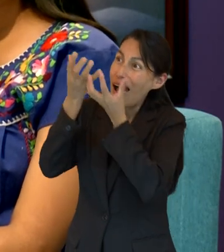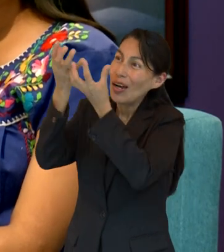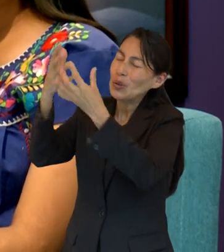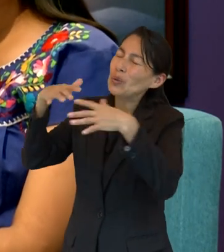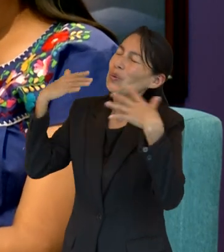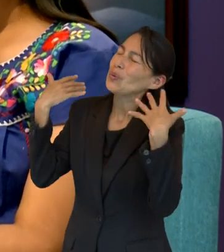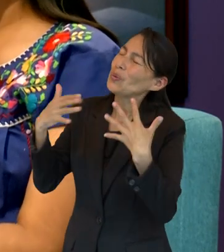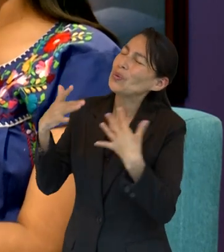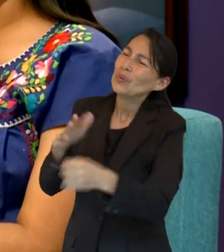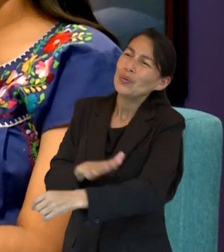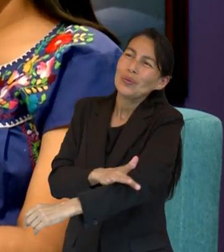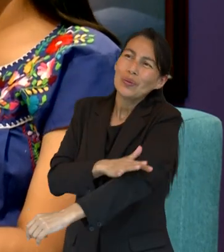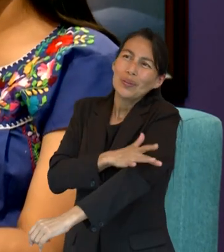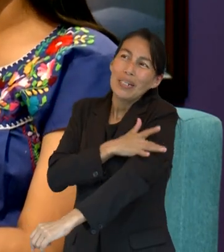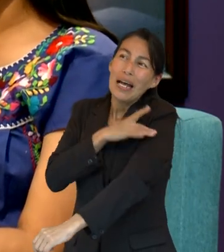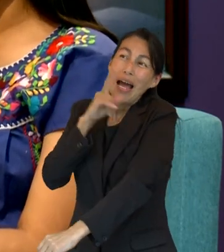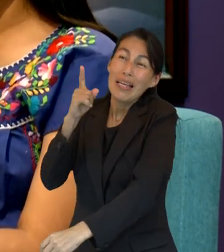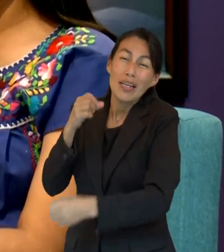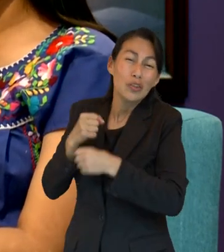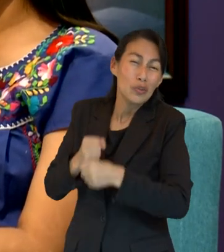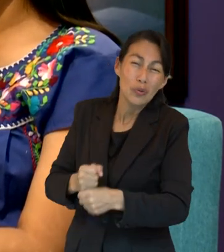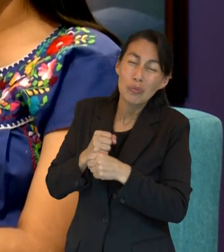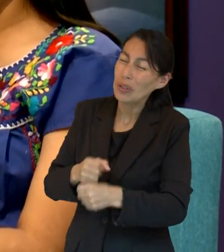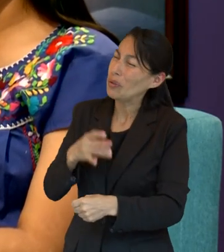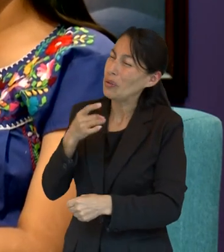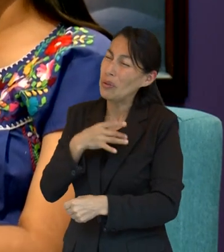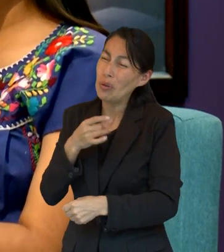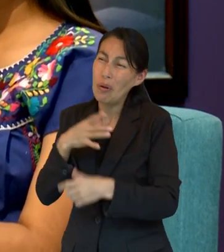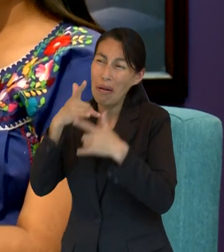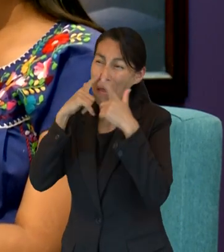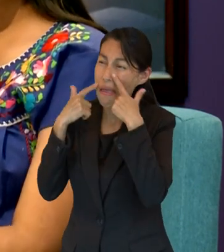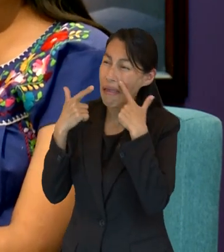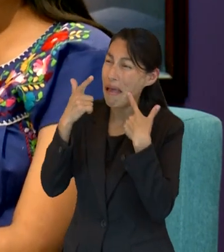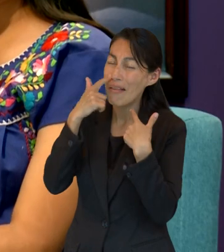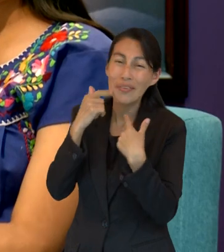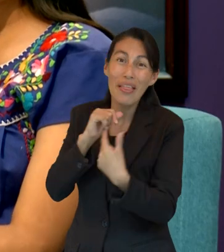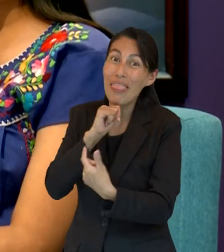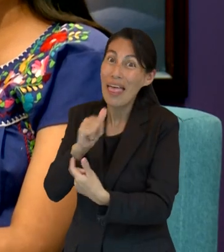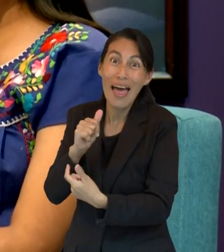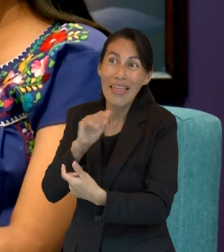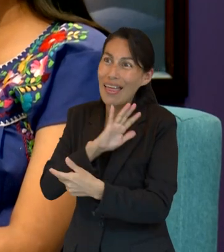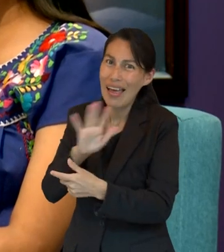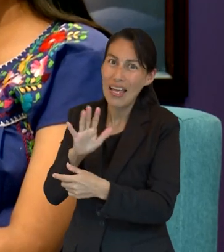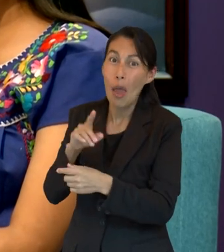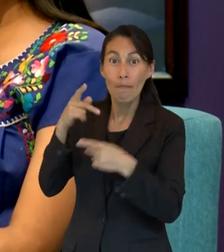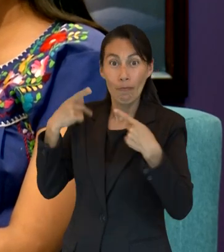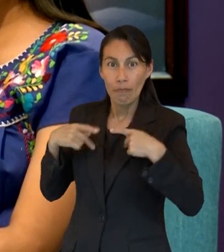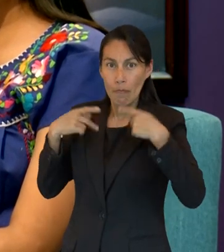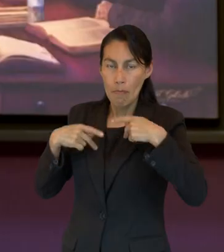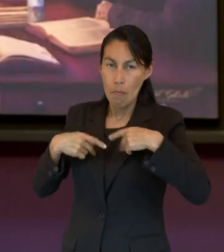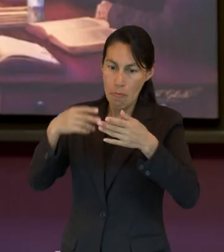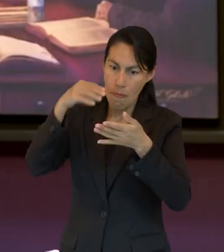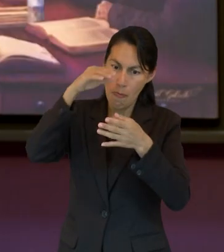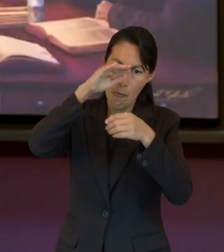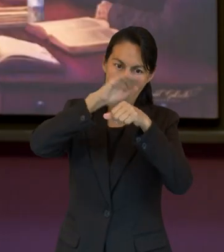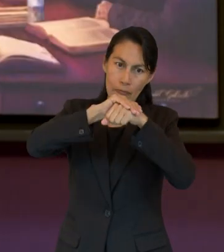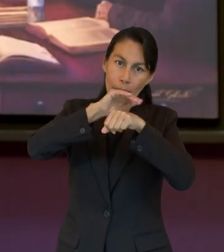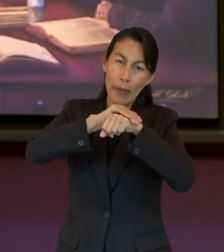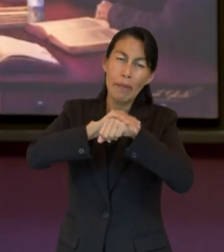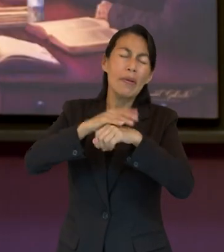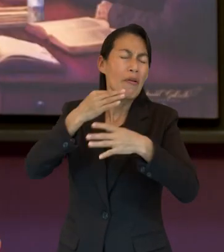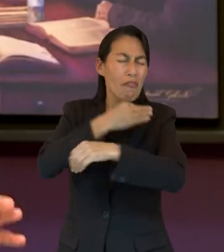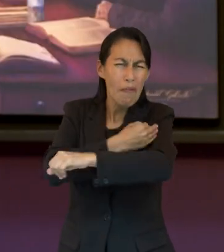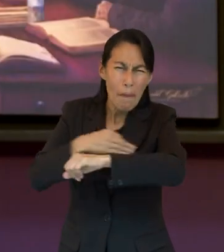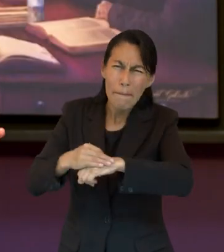sufrimiento ni dolor y vamos a poder encontrarnos con esas personas que ya no podemos ver ahora. Yo creo que saber